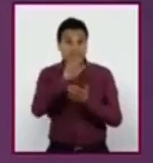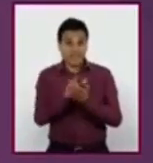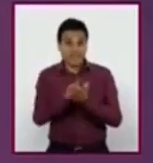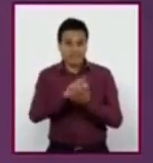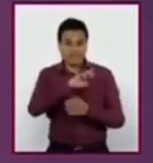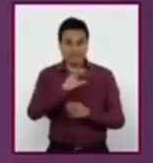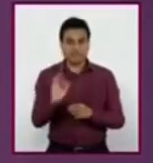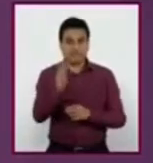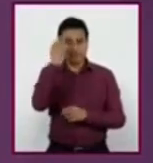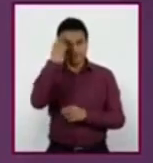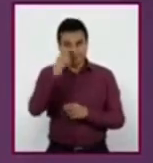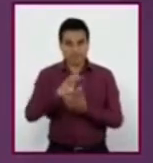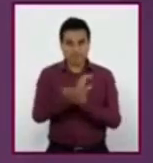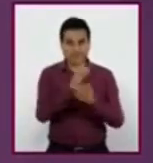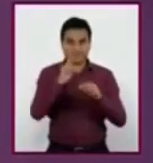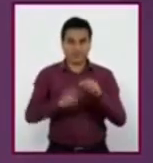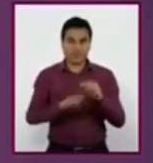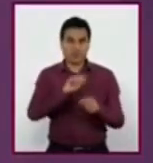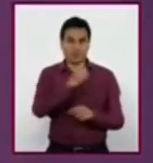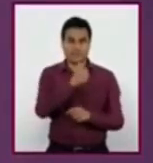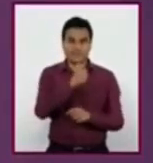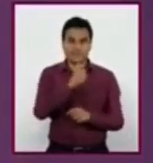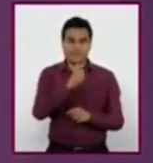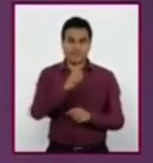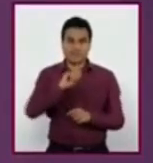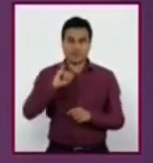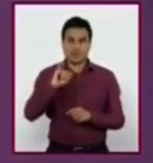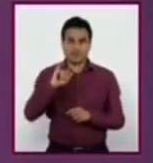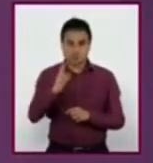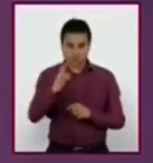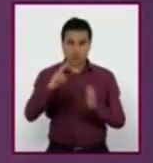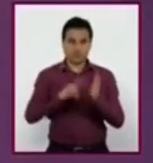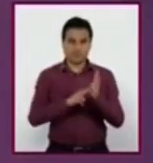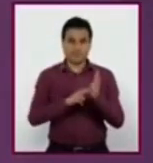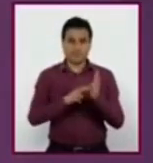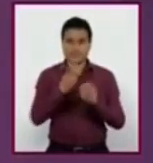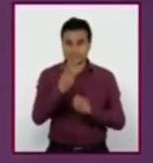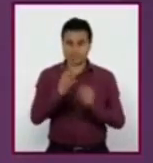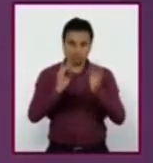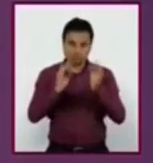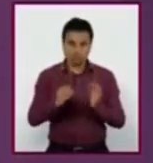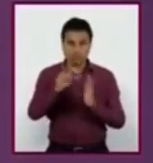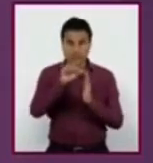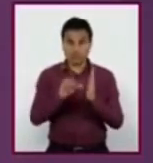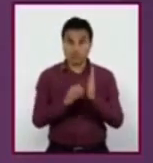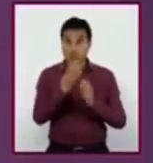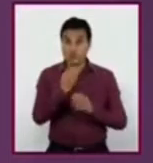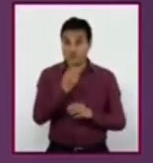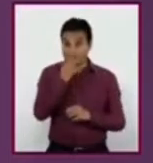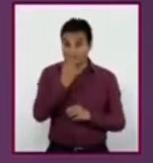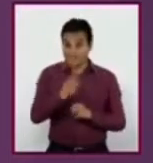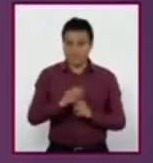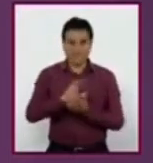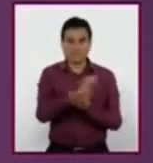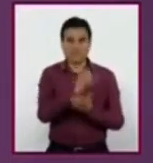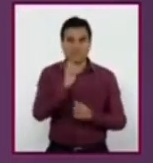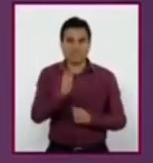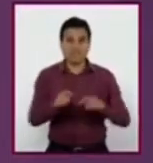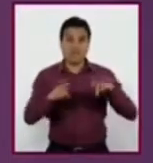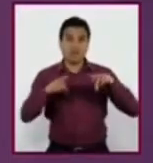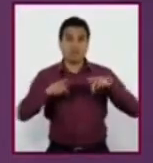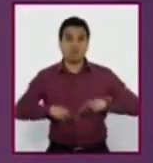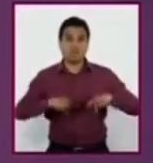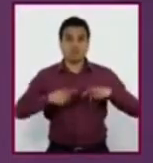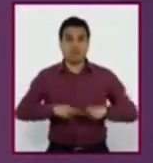Discriminación, que entró en vigor el 11 de julio de 2003, considera su artículo 9 como forma de discriminación el tratar a alguien de manera